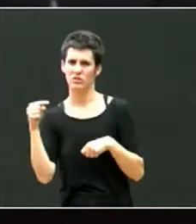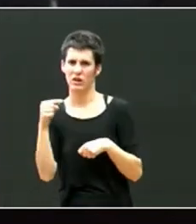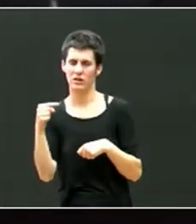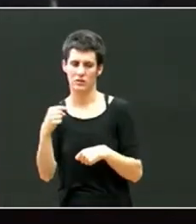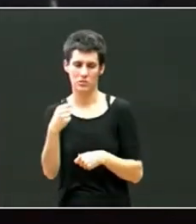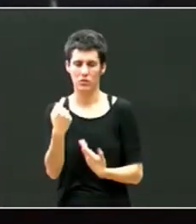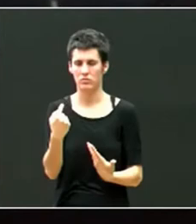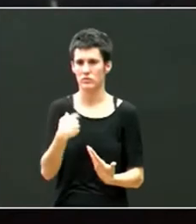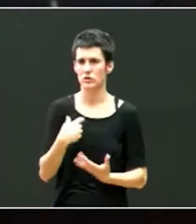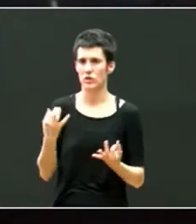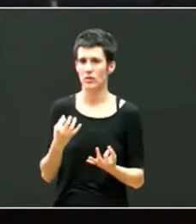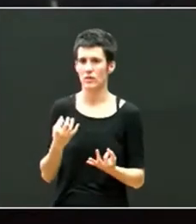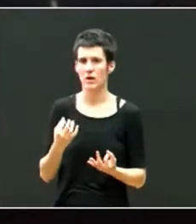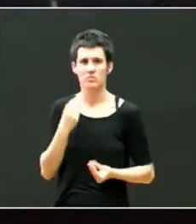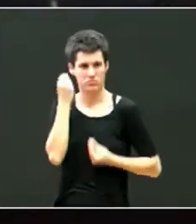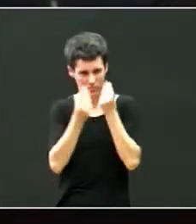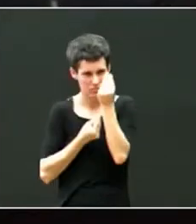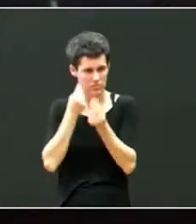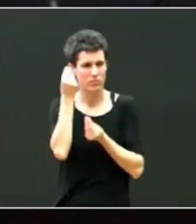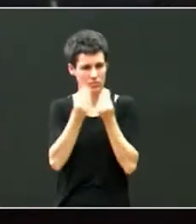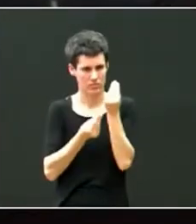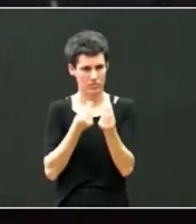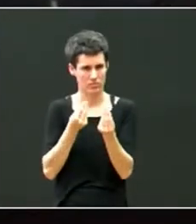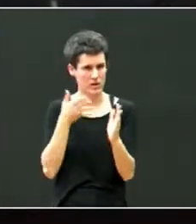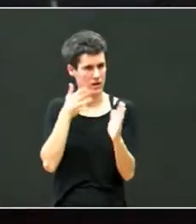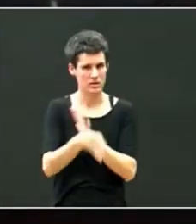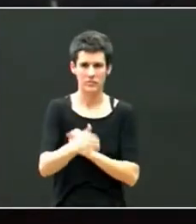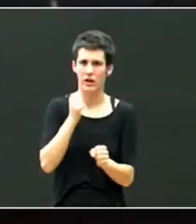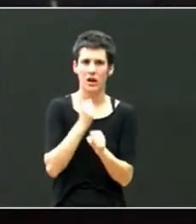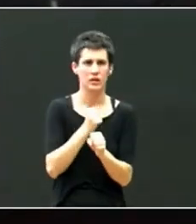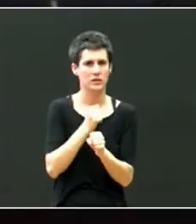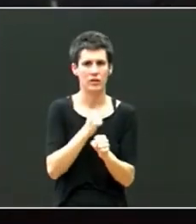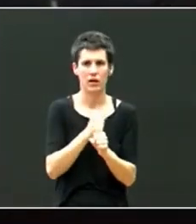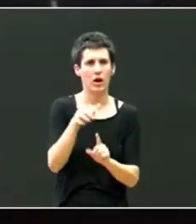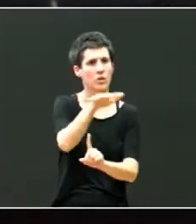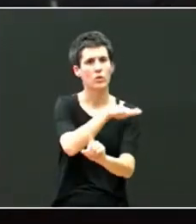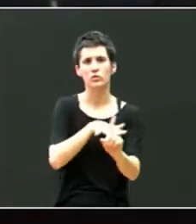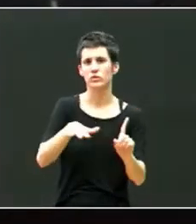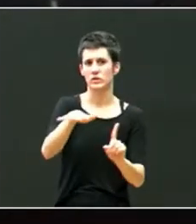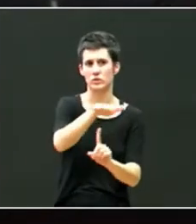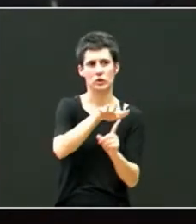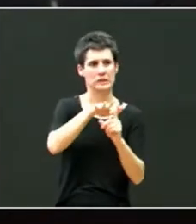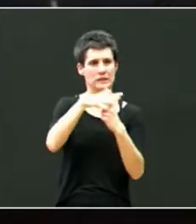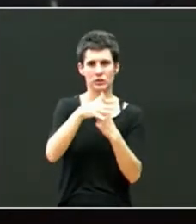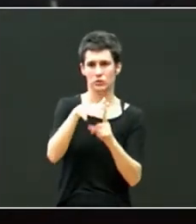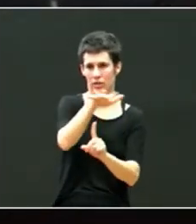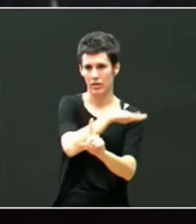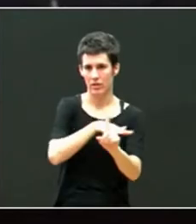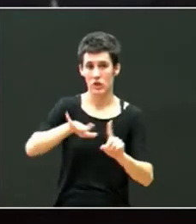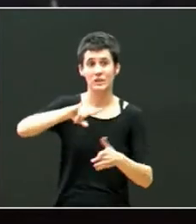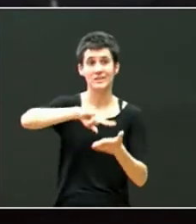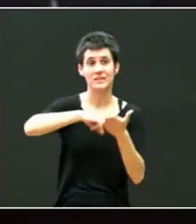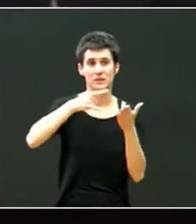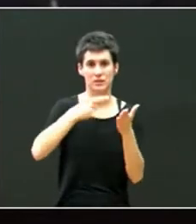tengo que planteármelo hay que trabajar viendo el contexto siempre sistémico